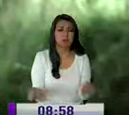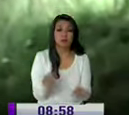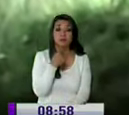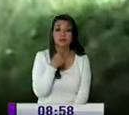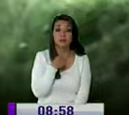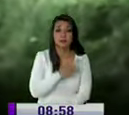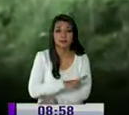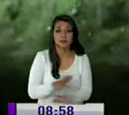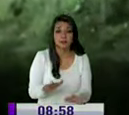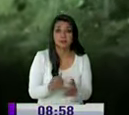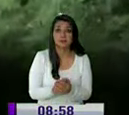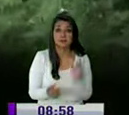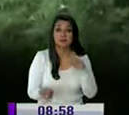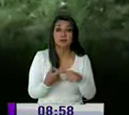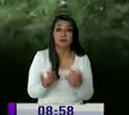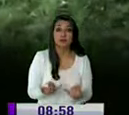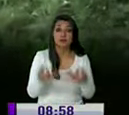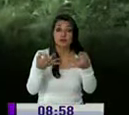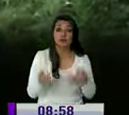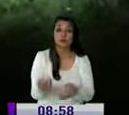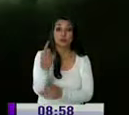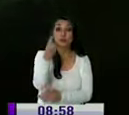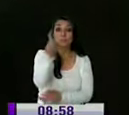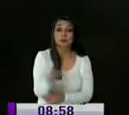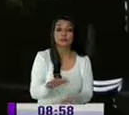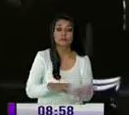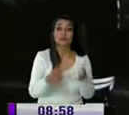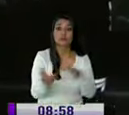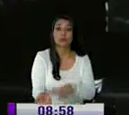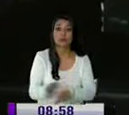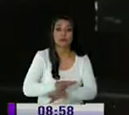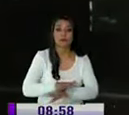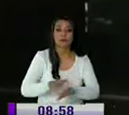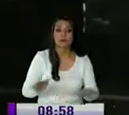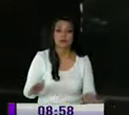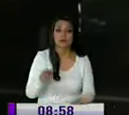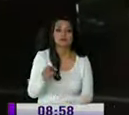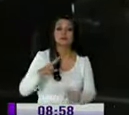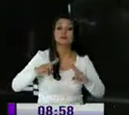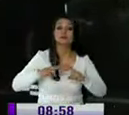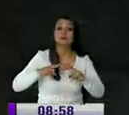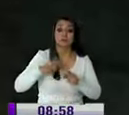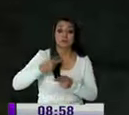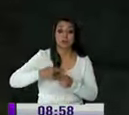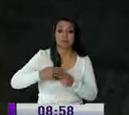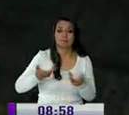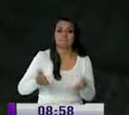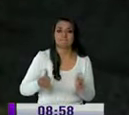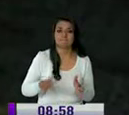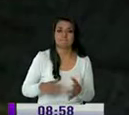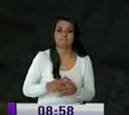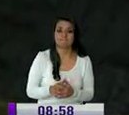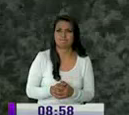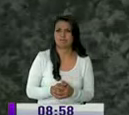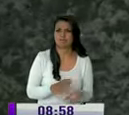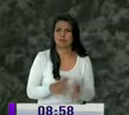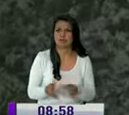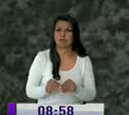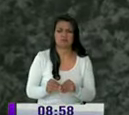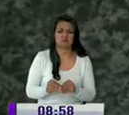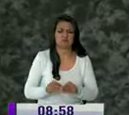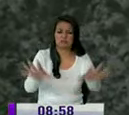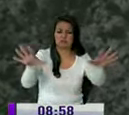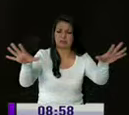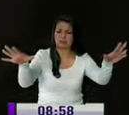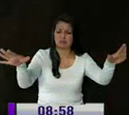hasta el momento se ha confirmado de una persona fallecida quien no ha sido identificada sus restos estaban desperdigados al igual que el